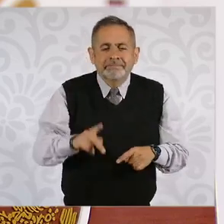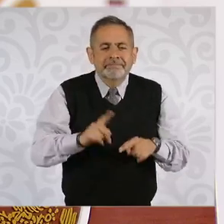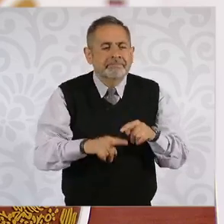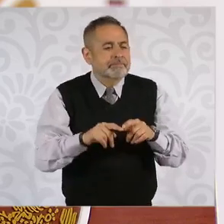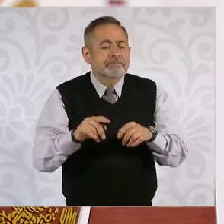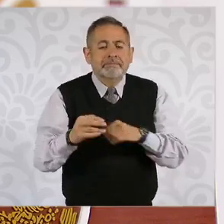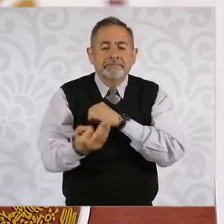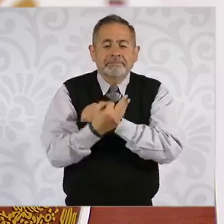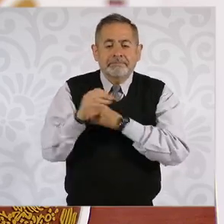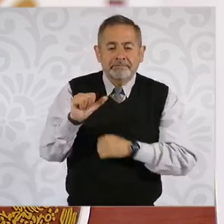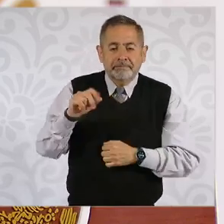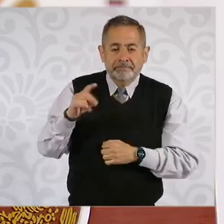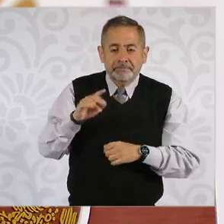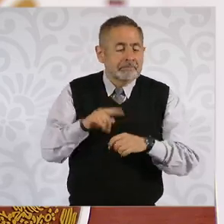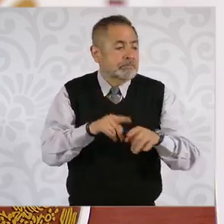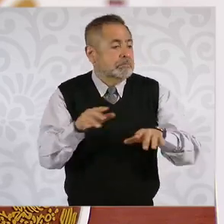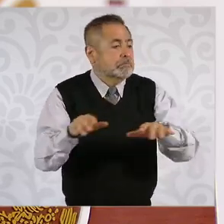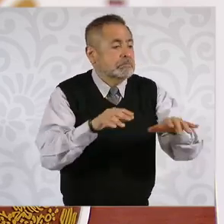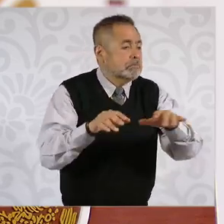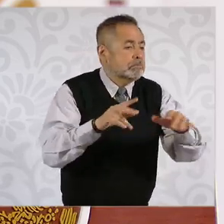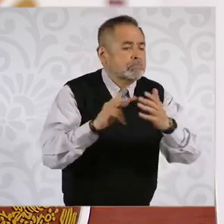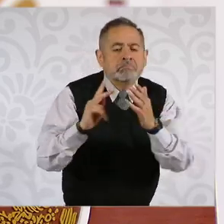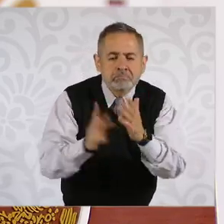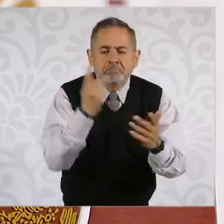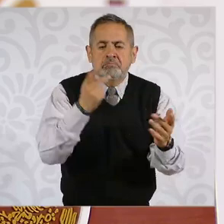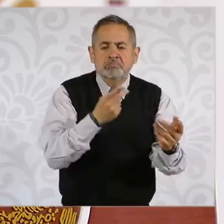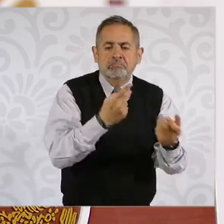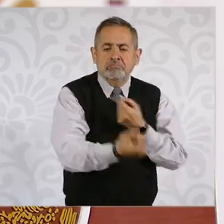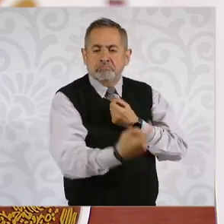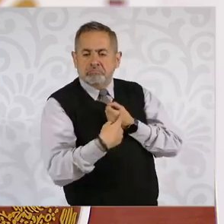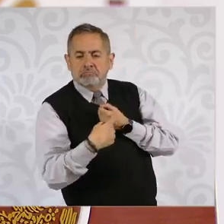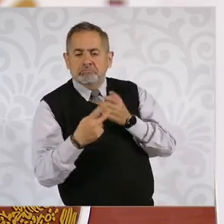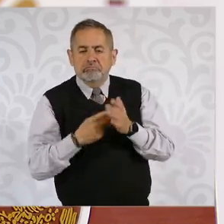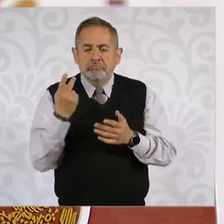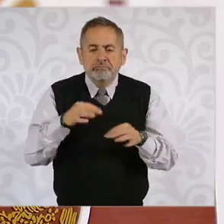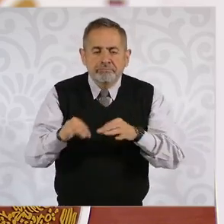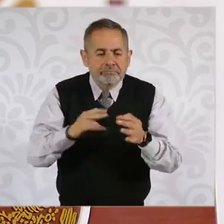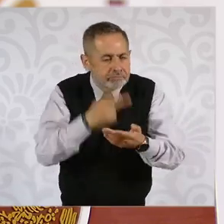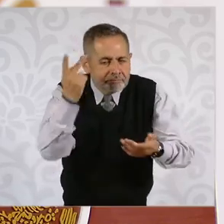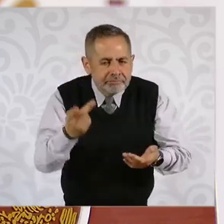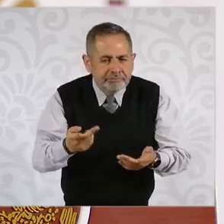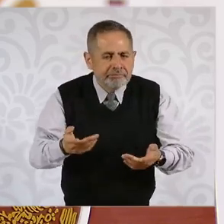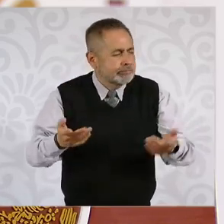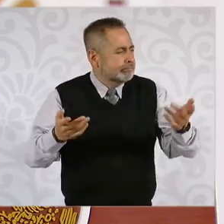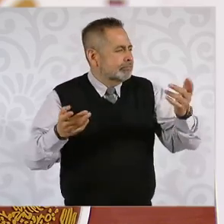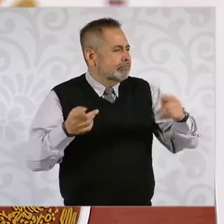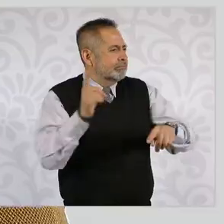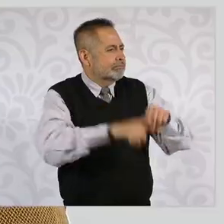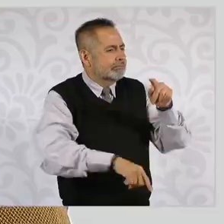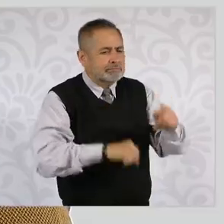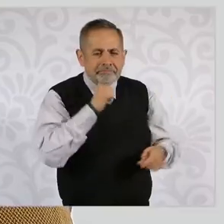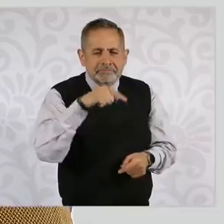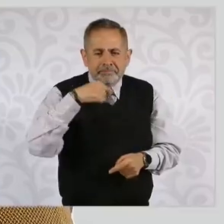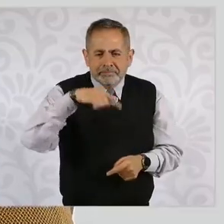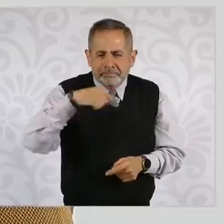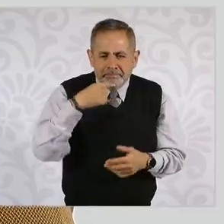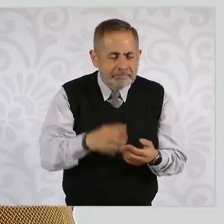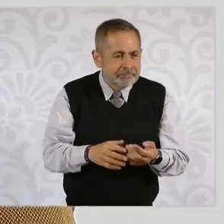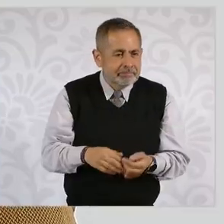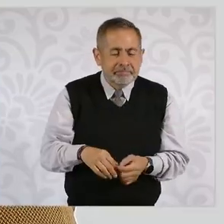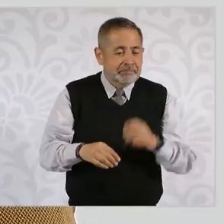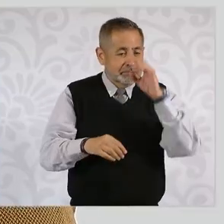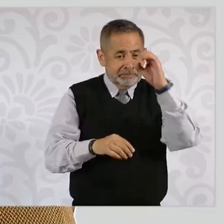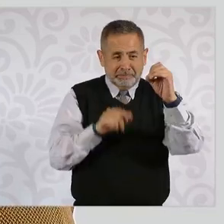amparos, otra vez regresan a trabajar. Inhabilitaciones, punto 06